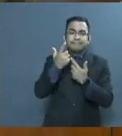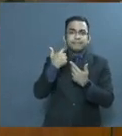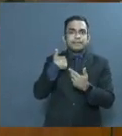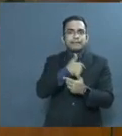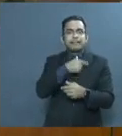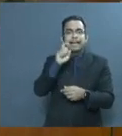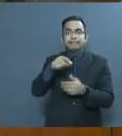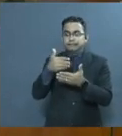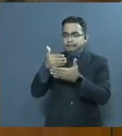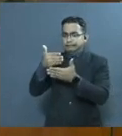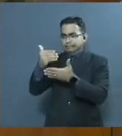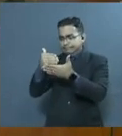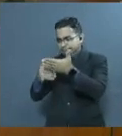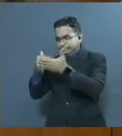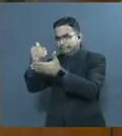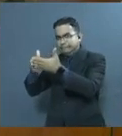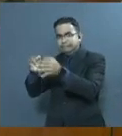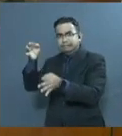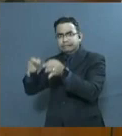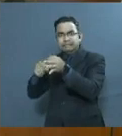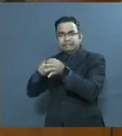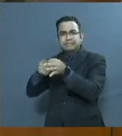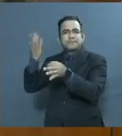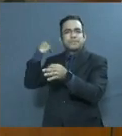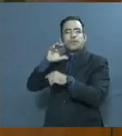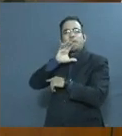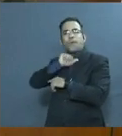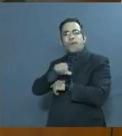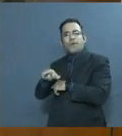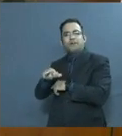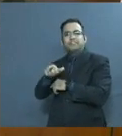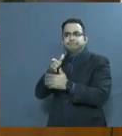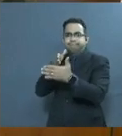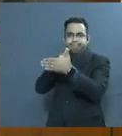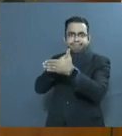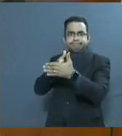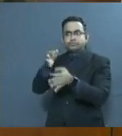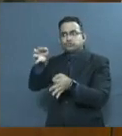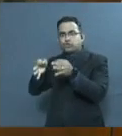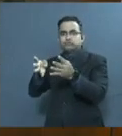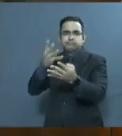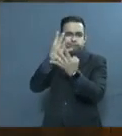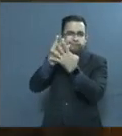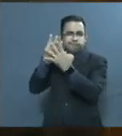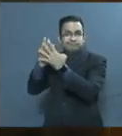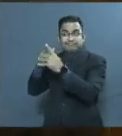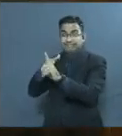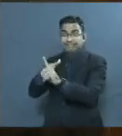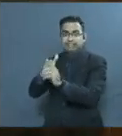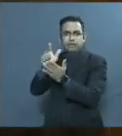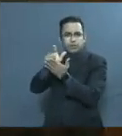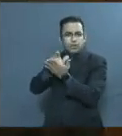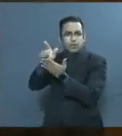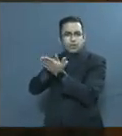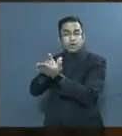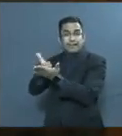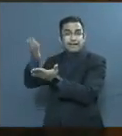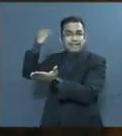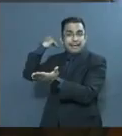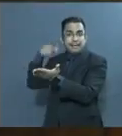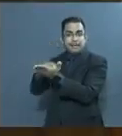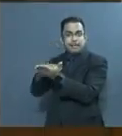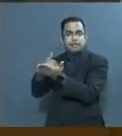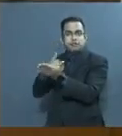mantener casos regidos por el antiguo Código de Procedimiento Criminal, cuyos hechos databan del siglo XX y que hoy se